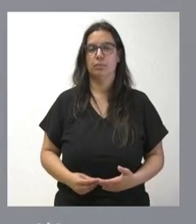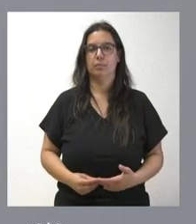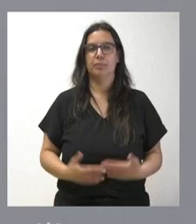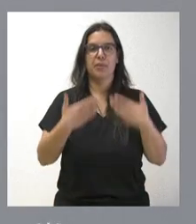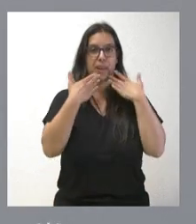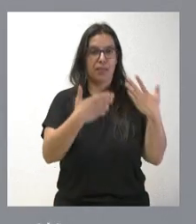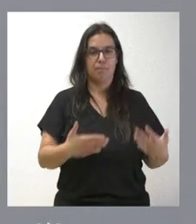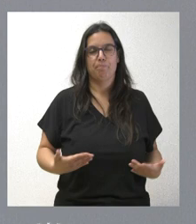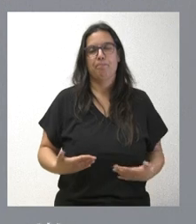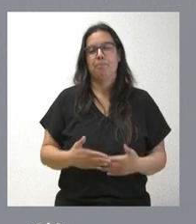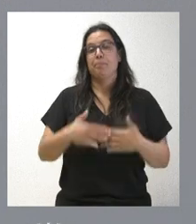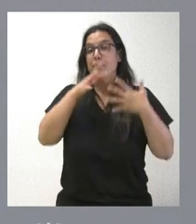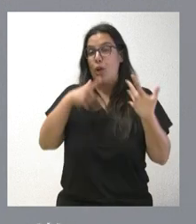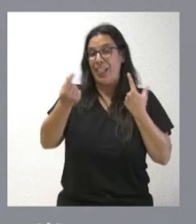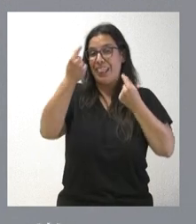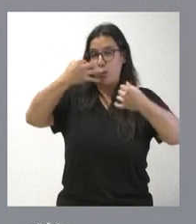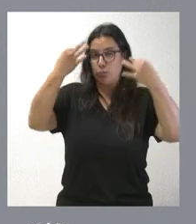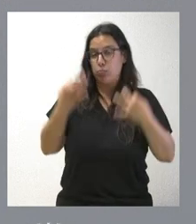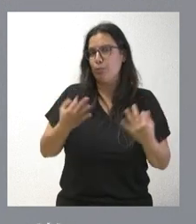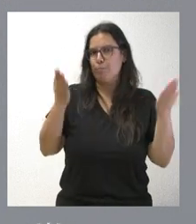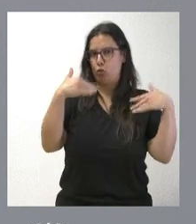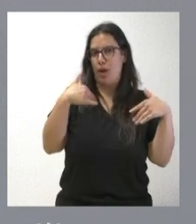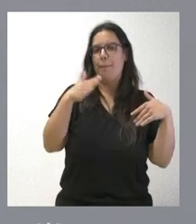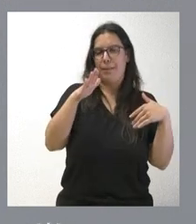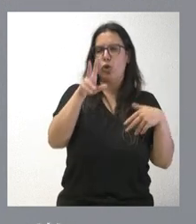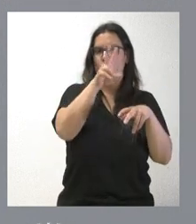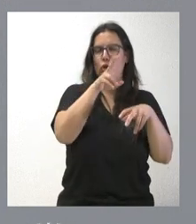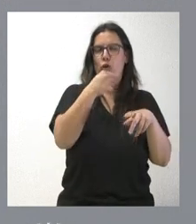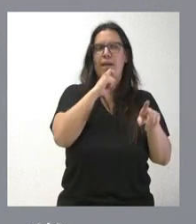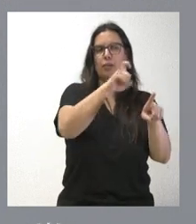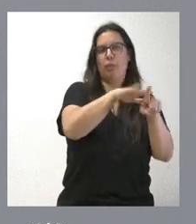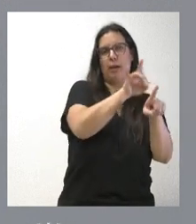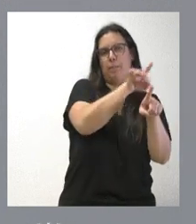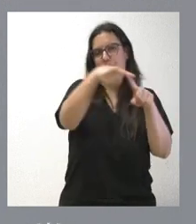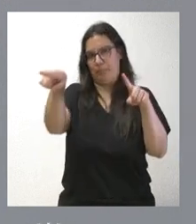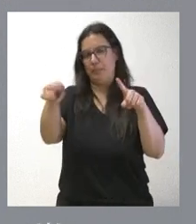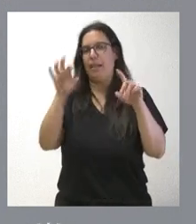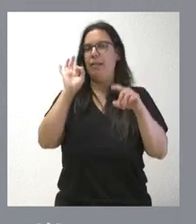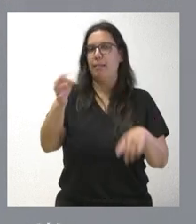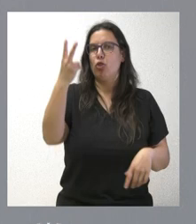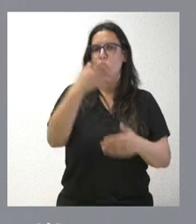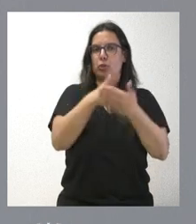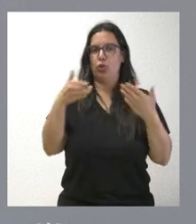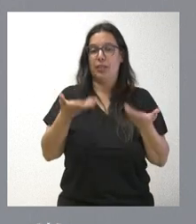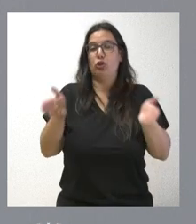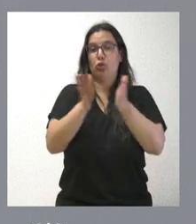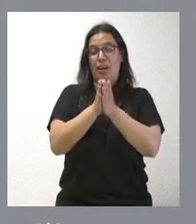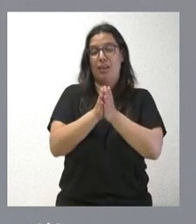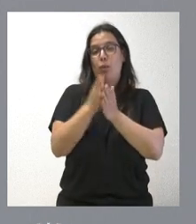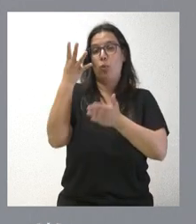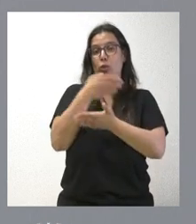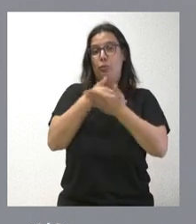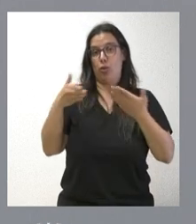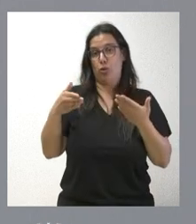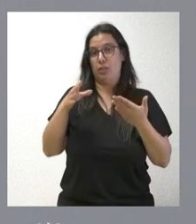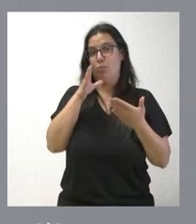Pues, en este momento las cifras reales no las tengo, pero se las podemos aportar. Efectivamente, son 2 millones, como usted dice, 4 millones contando con los fondos que